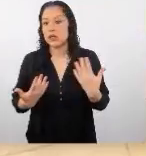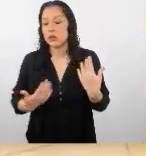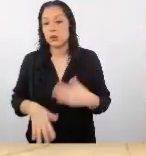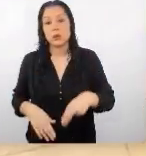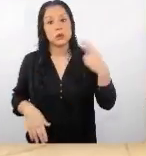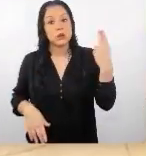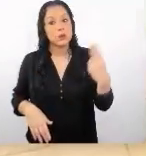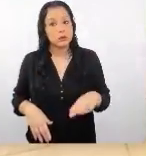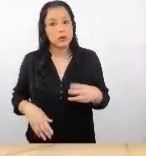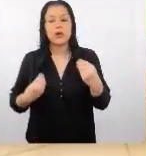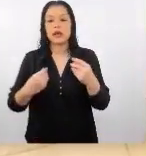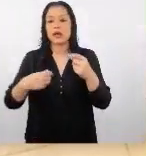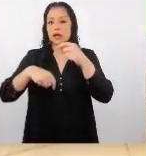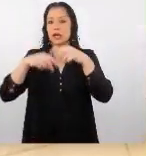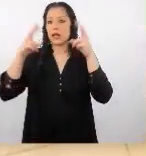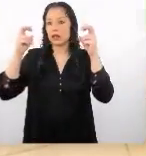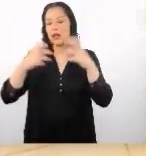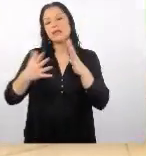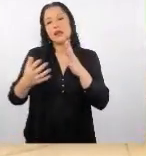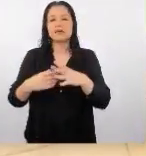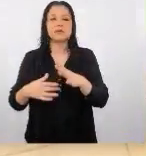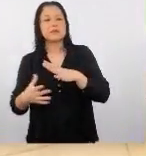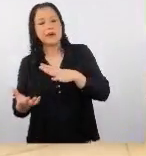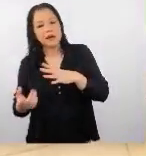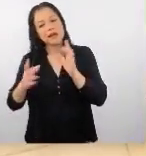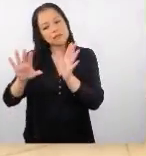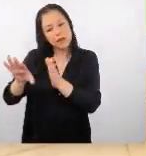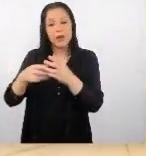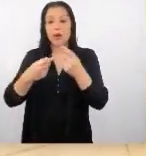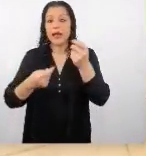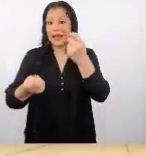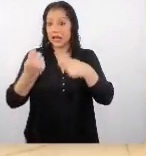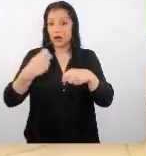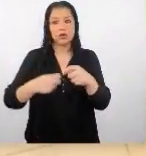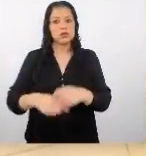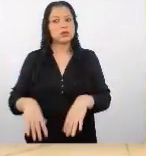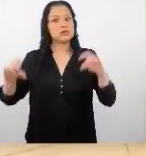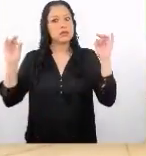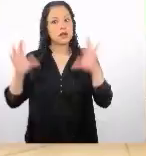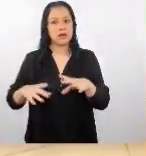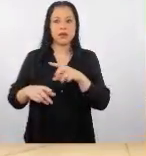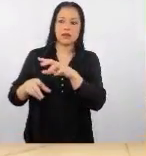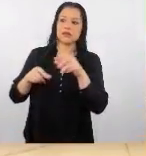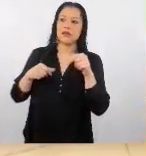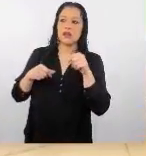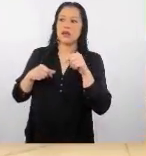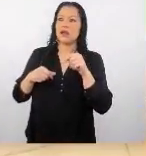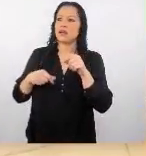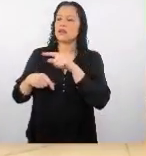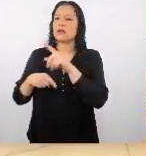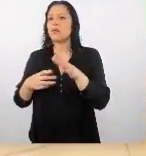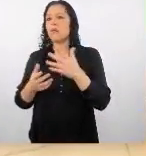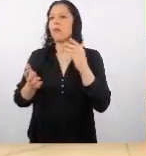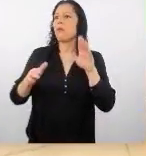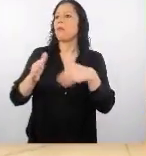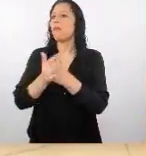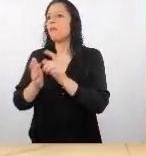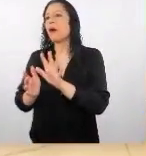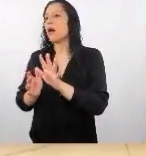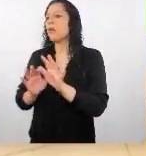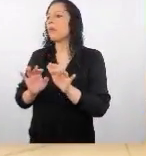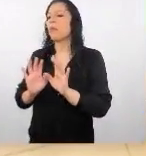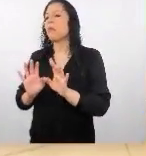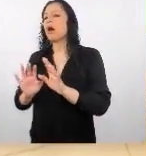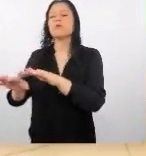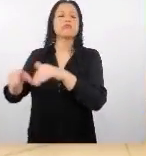en el caso de negocios bueno esto era algo diplomático en el de negocios peor porque ellos se van a ir si ellos ven que no están perfecto se van